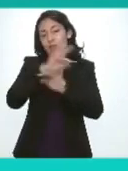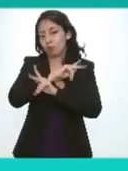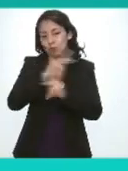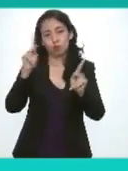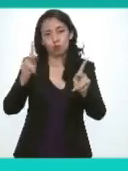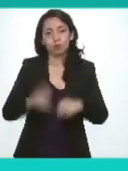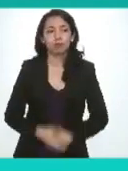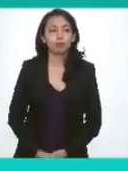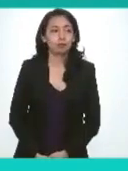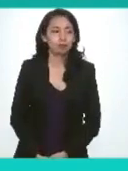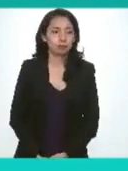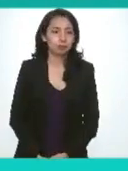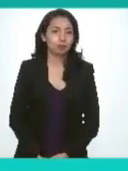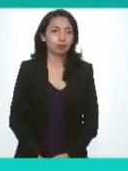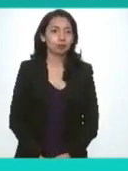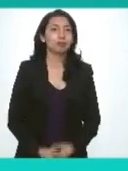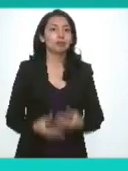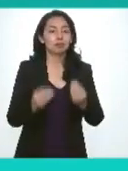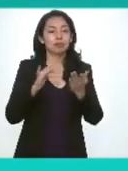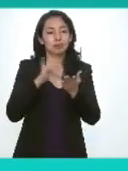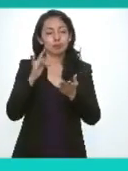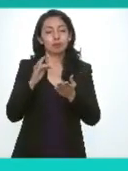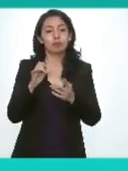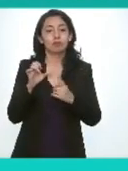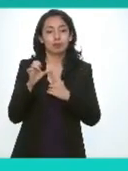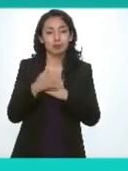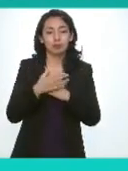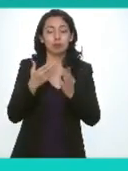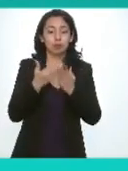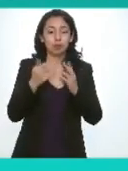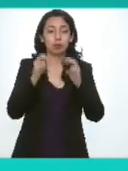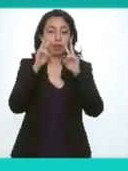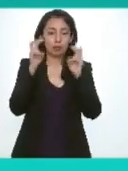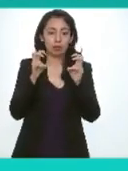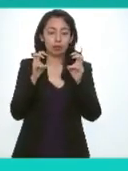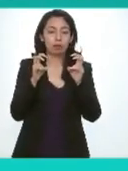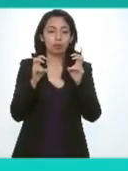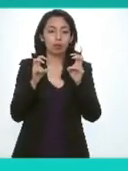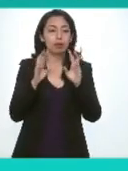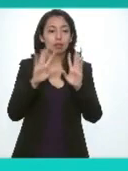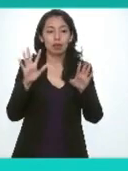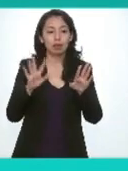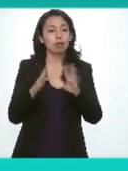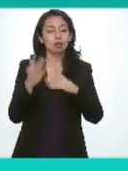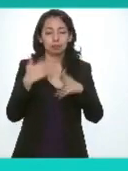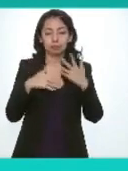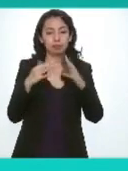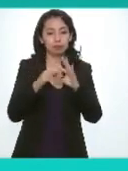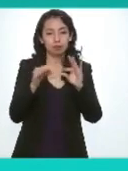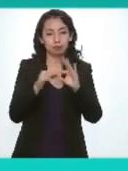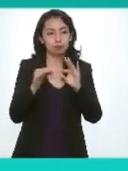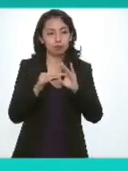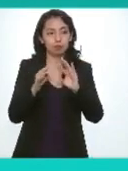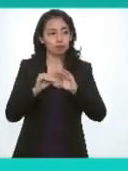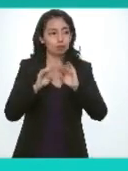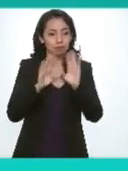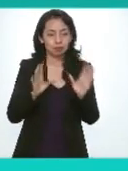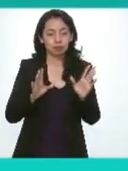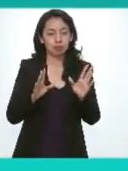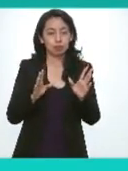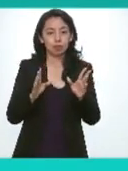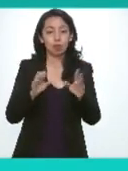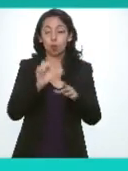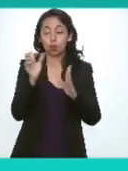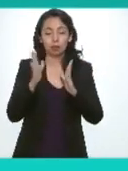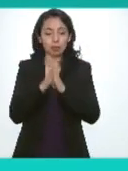gracias comisionado le informo presenta que el tema ha sido lo suficientemente discutido pues ya no tenemos más